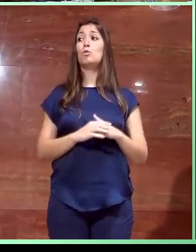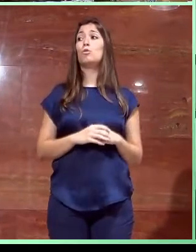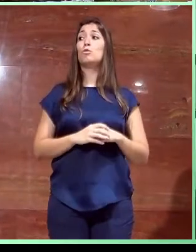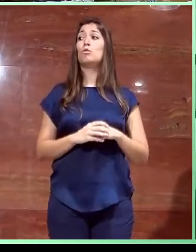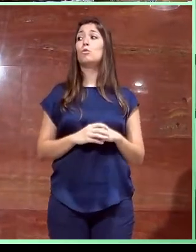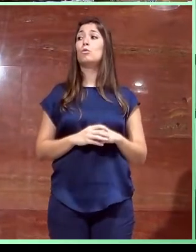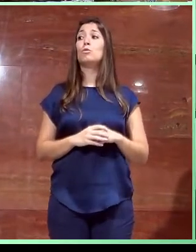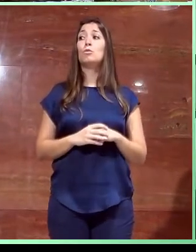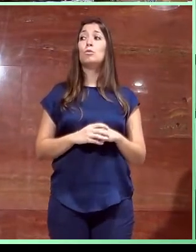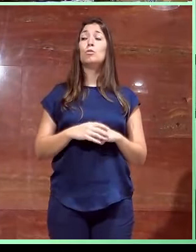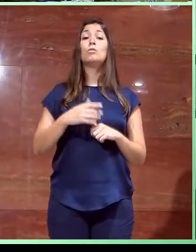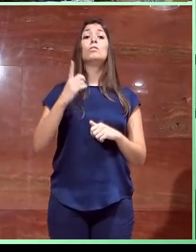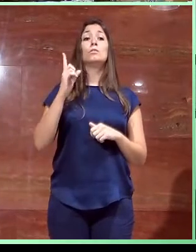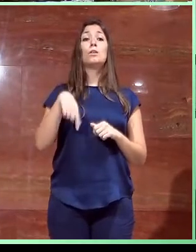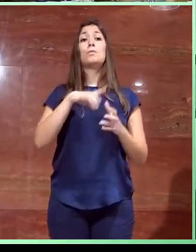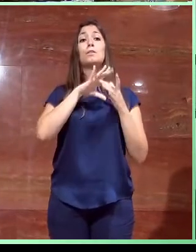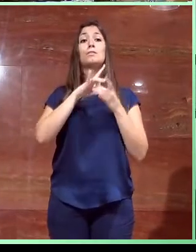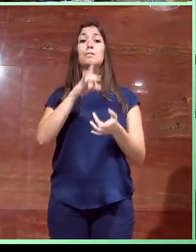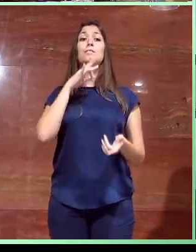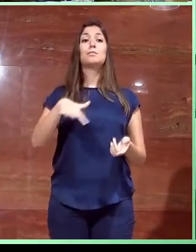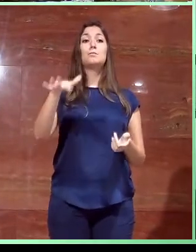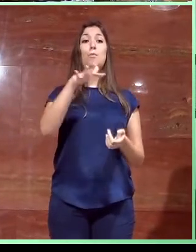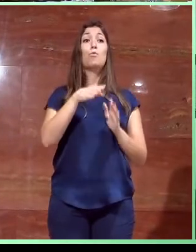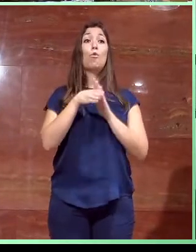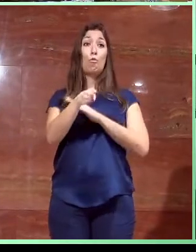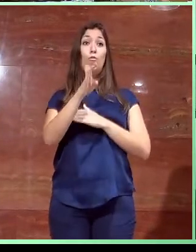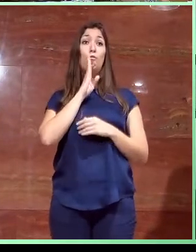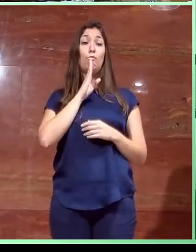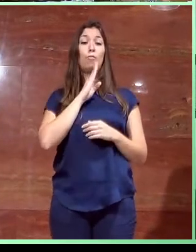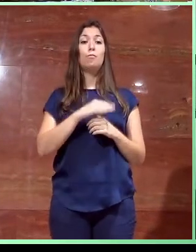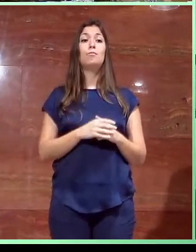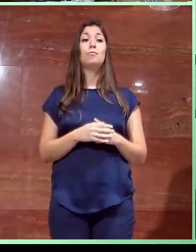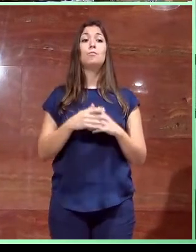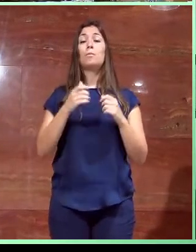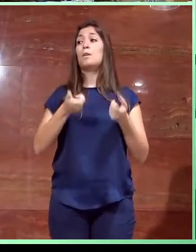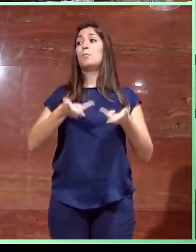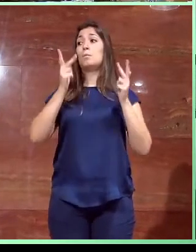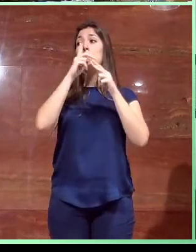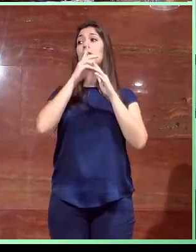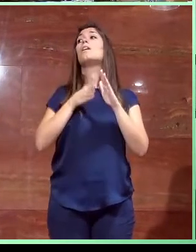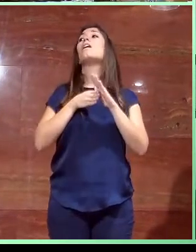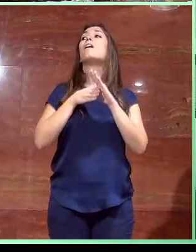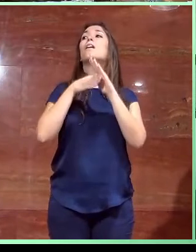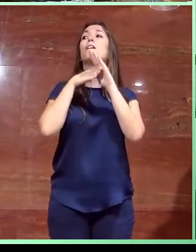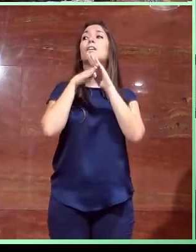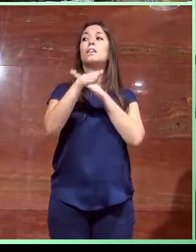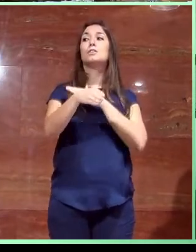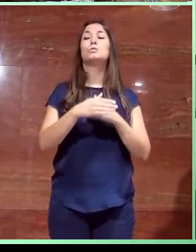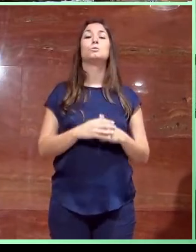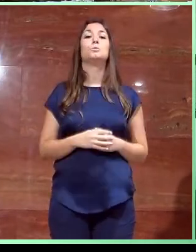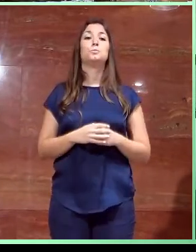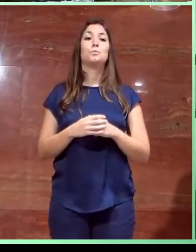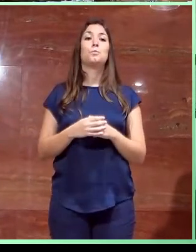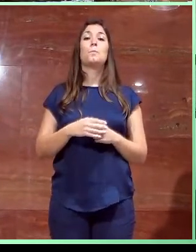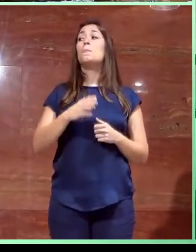y que también está relacionada con este espacio, este hall, con este hall de acceso. Como hemos visto, para llegar desde